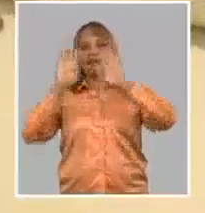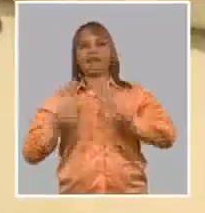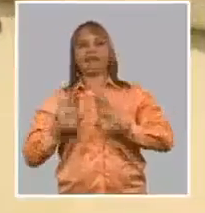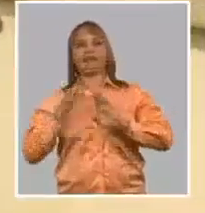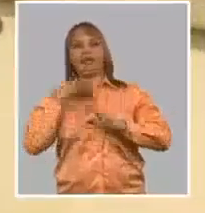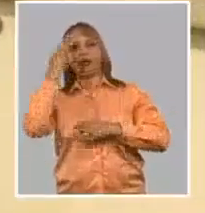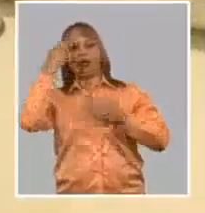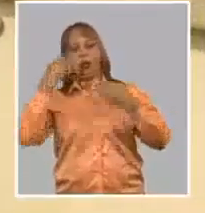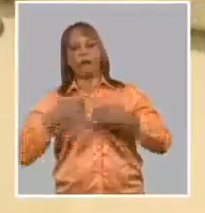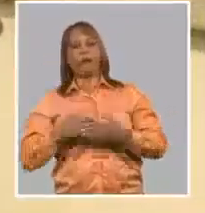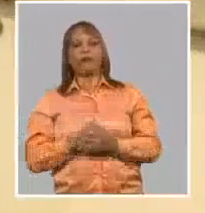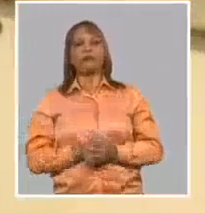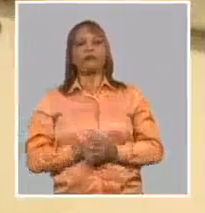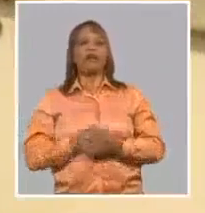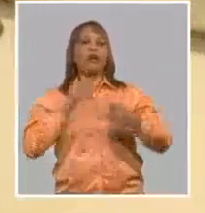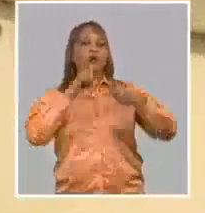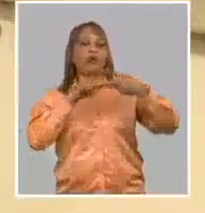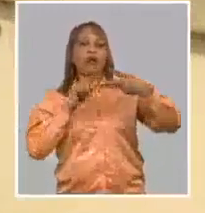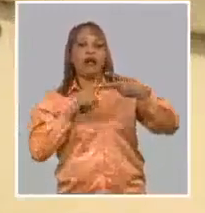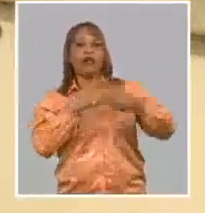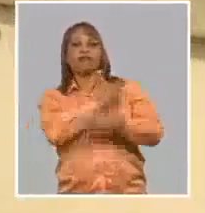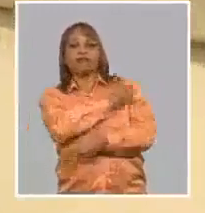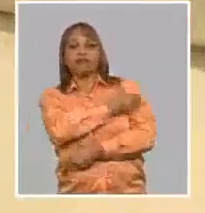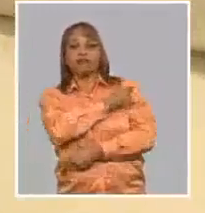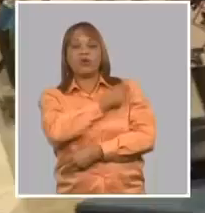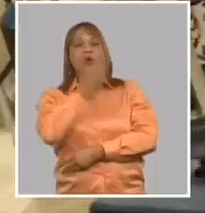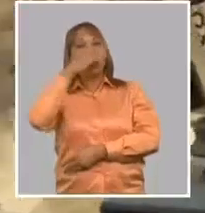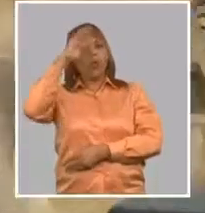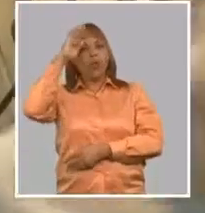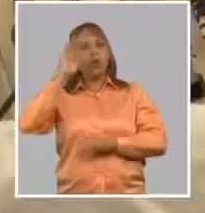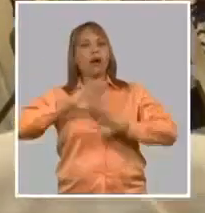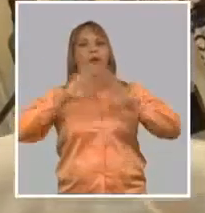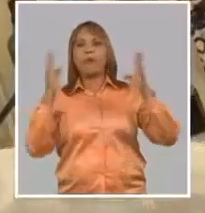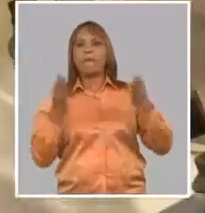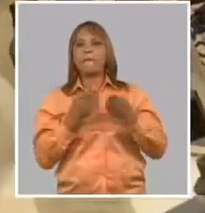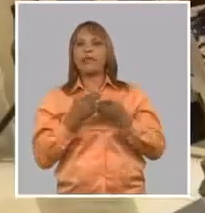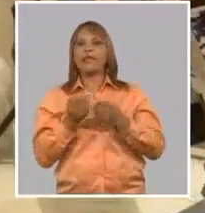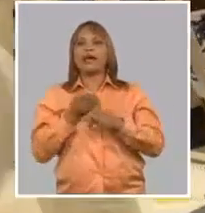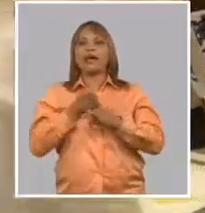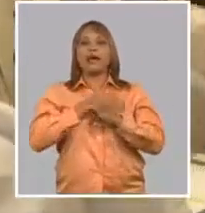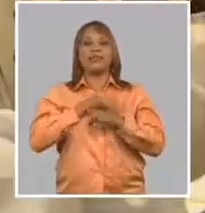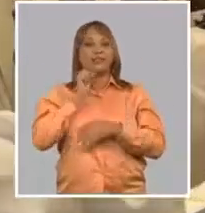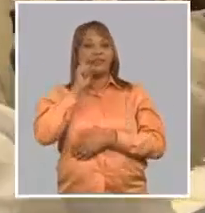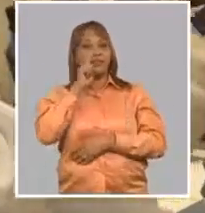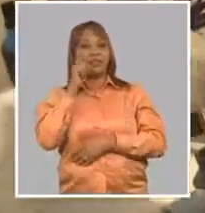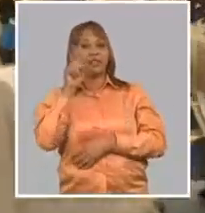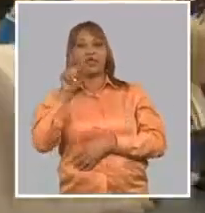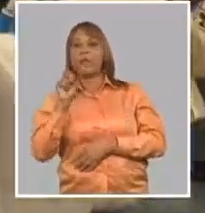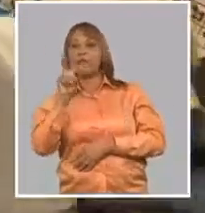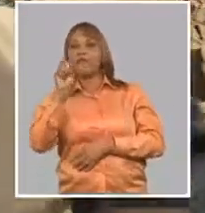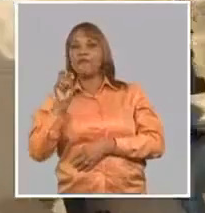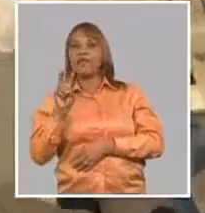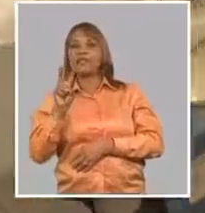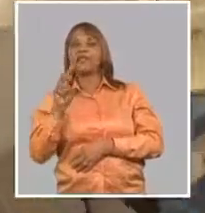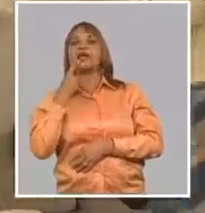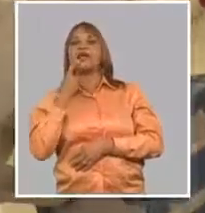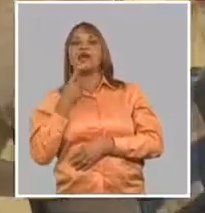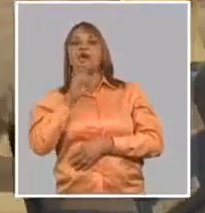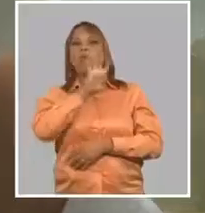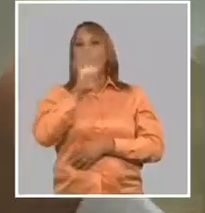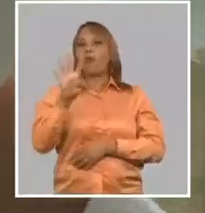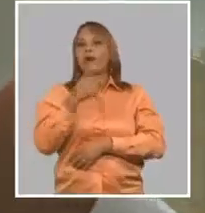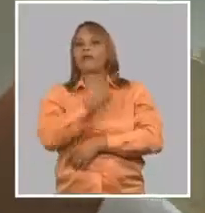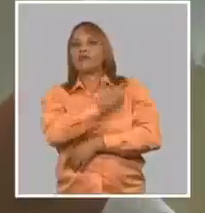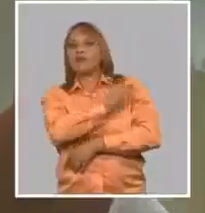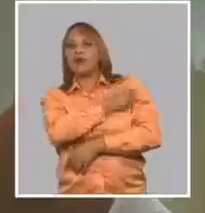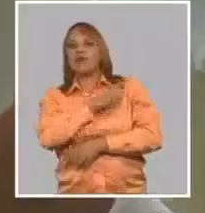Con MAMVISA y Abdala, Cuba completará antes de finalizar el 2020 cuatro candidatos vacunales contra la COVID